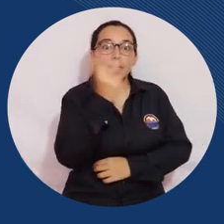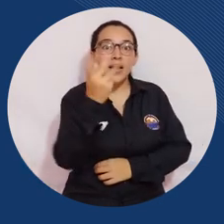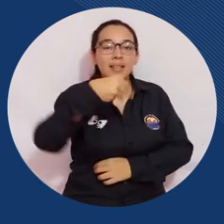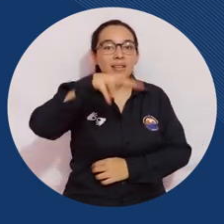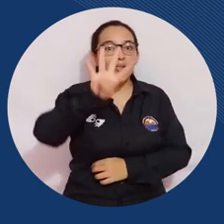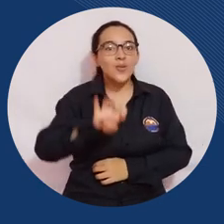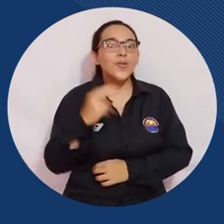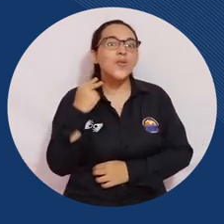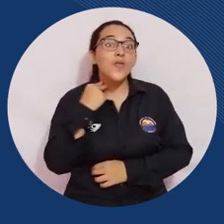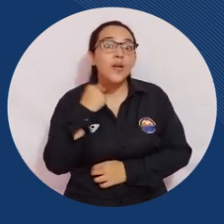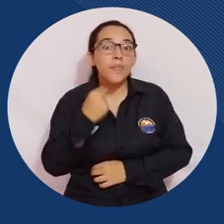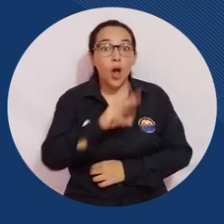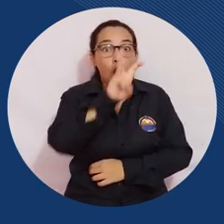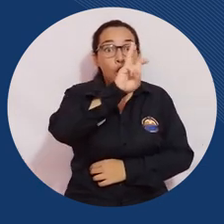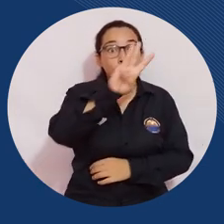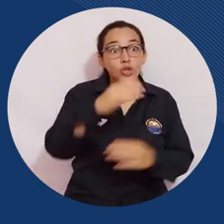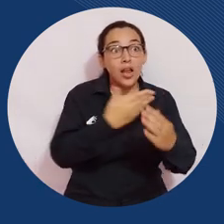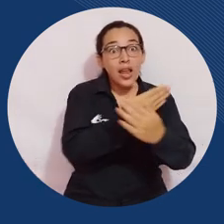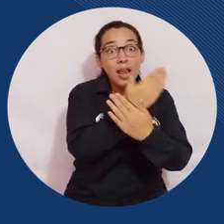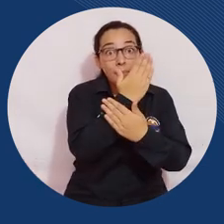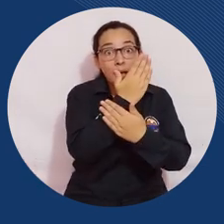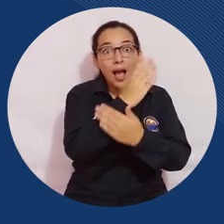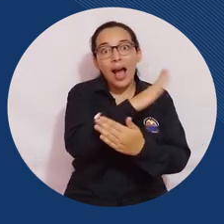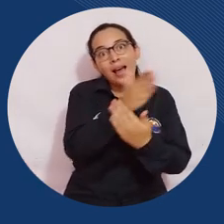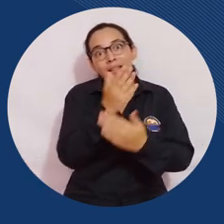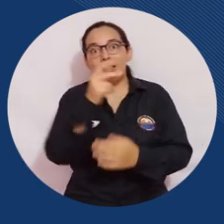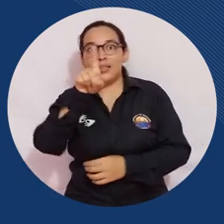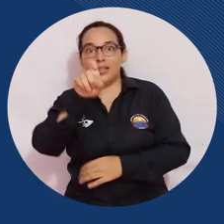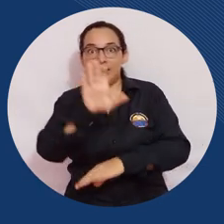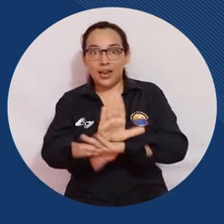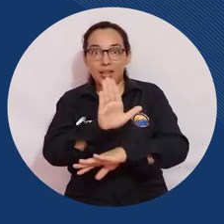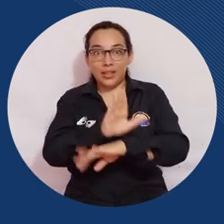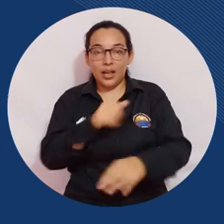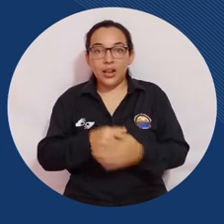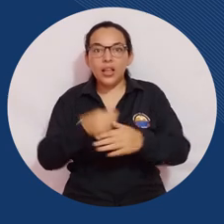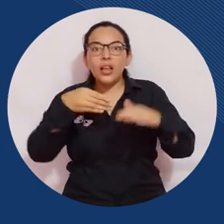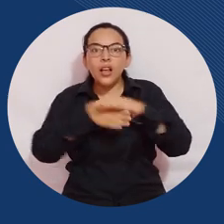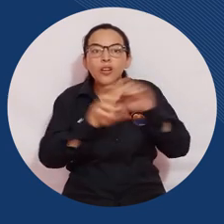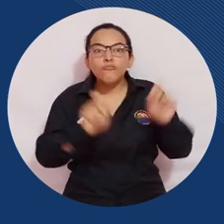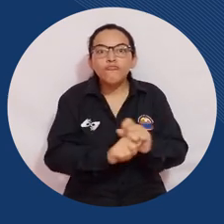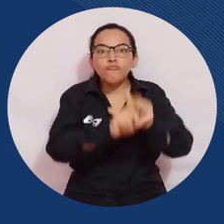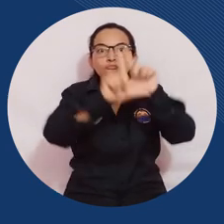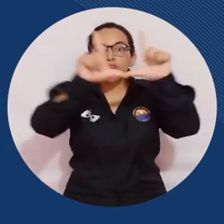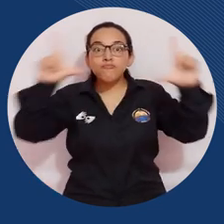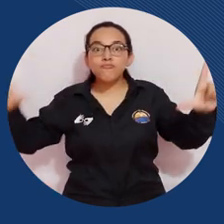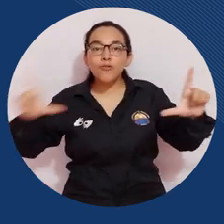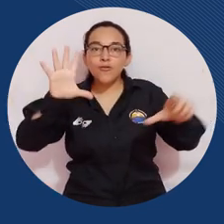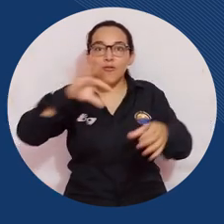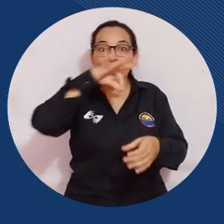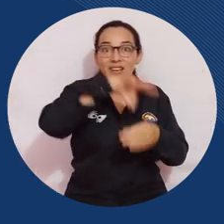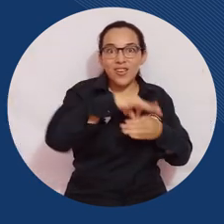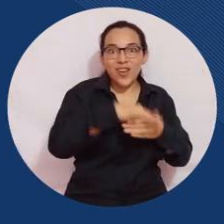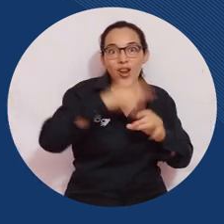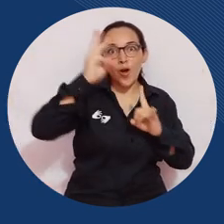viernes 19 de noviembre, de 8 de la mañana a 6 de la tarde, ingresando a la plataforma